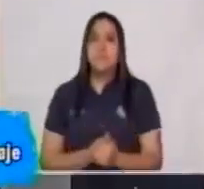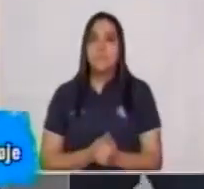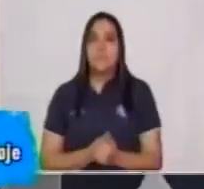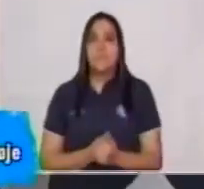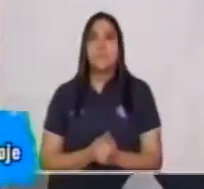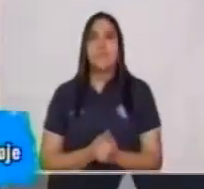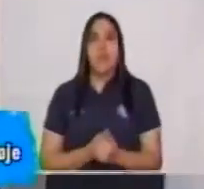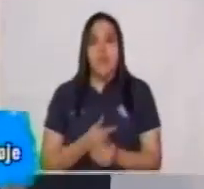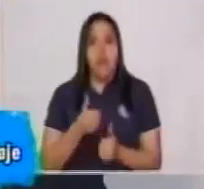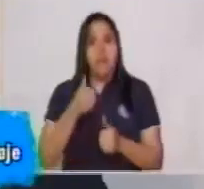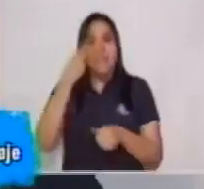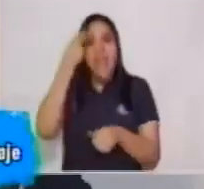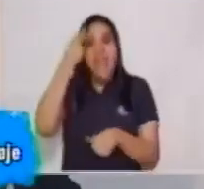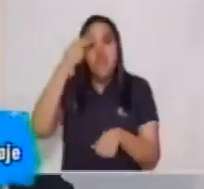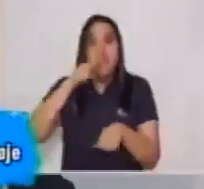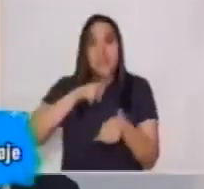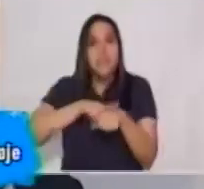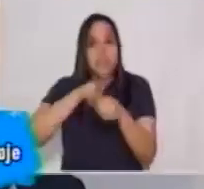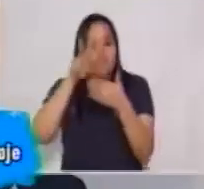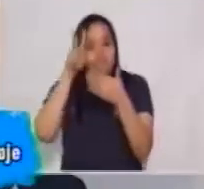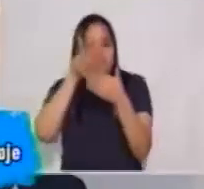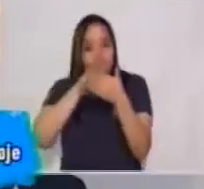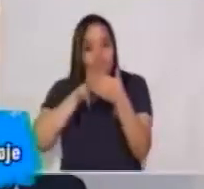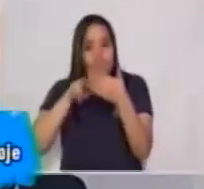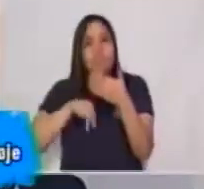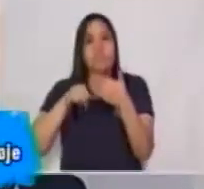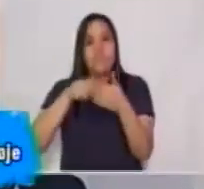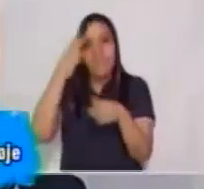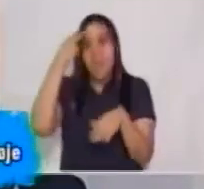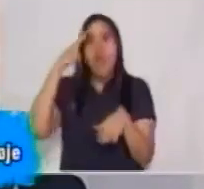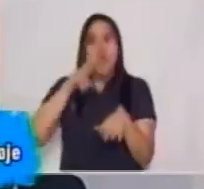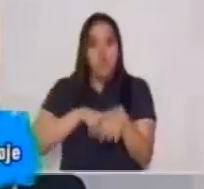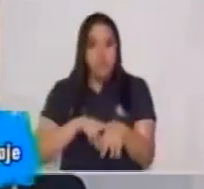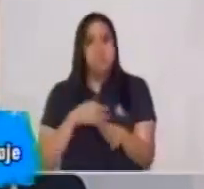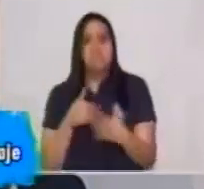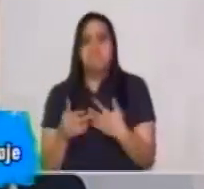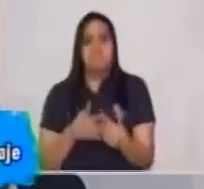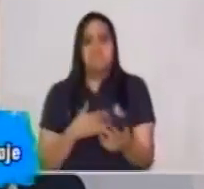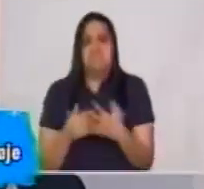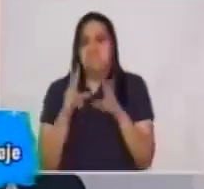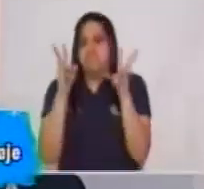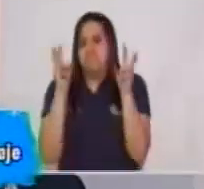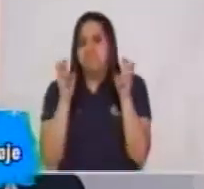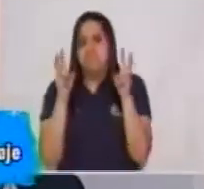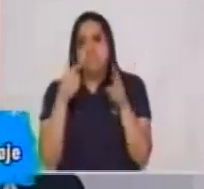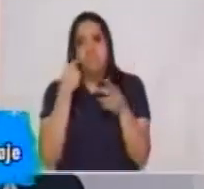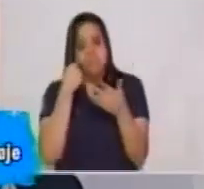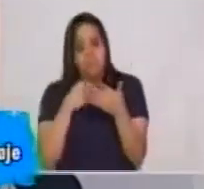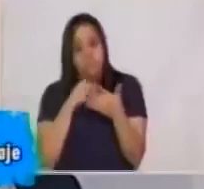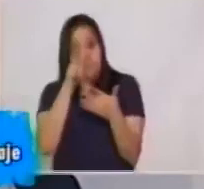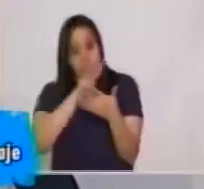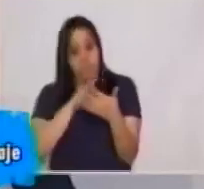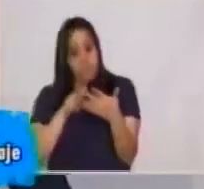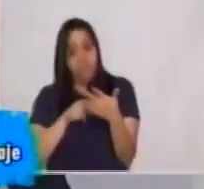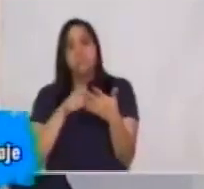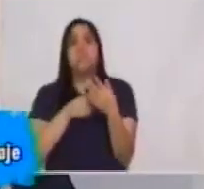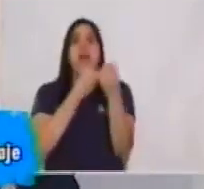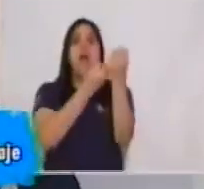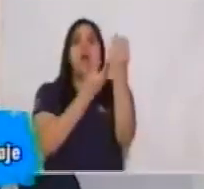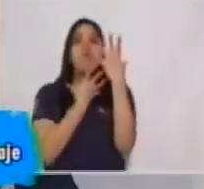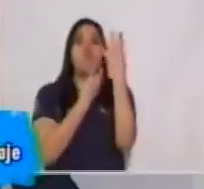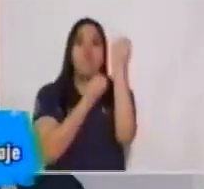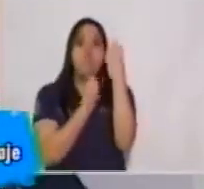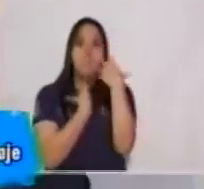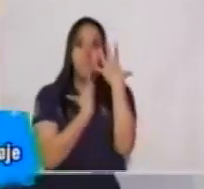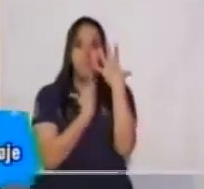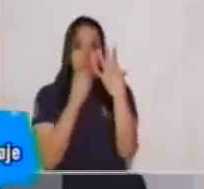Muy bien, es la noticia en sí. Independientemente de qué sección esté leyendo Juan, el mensaje es esa noticia que él está